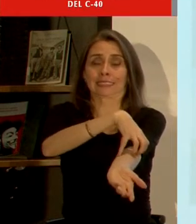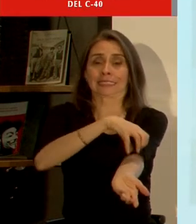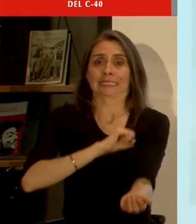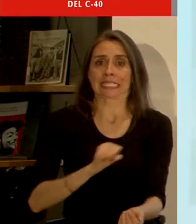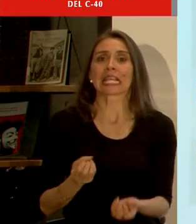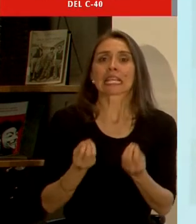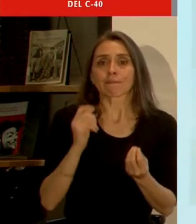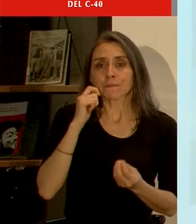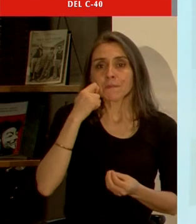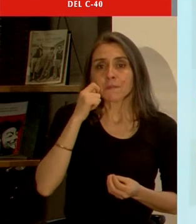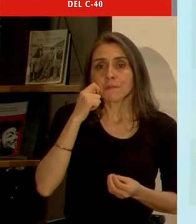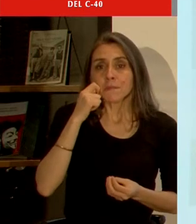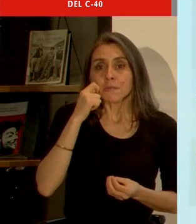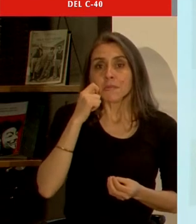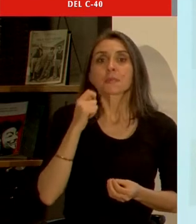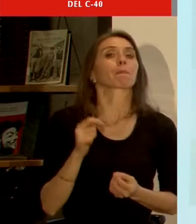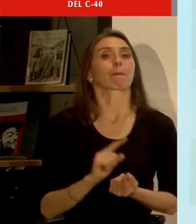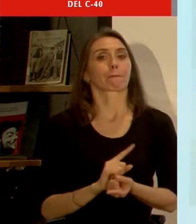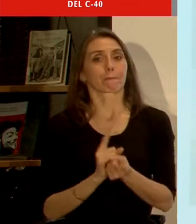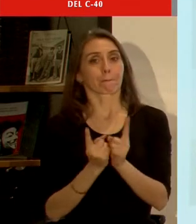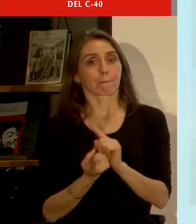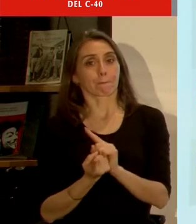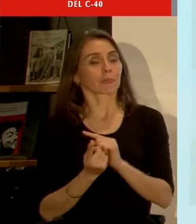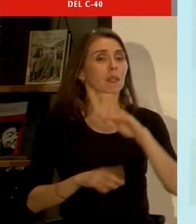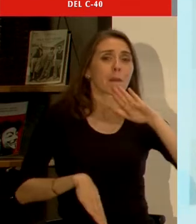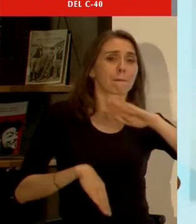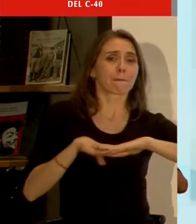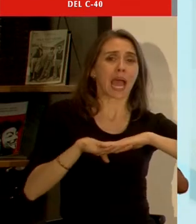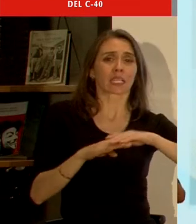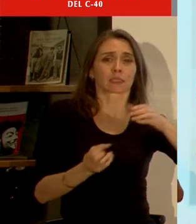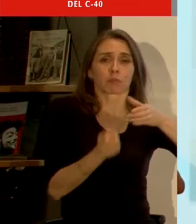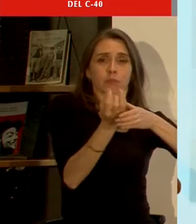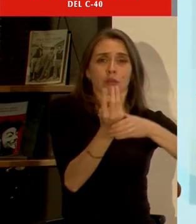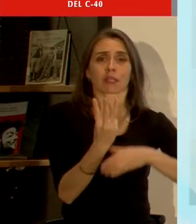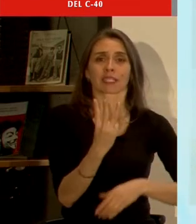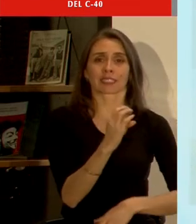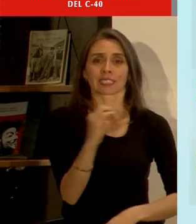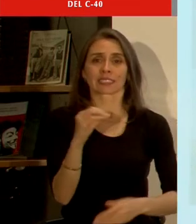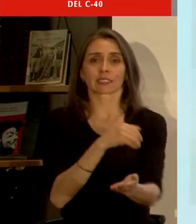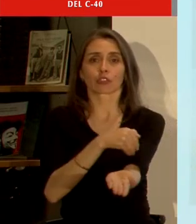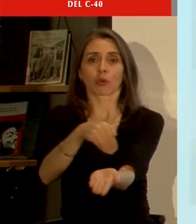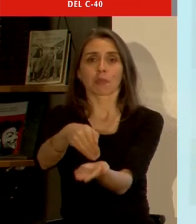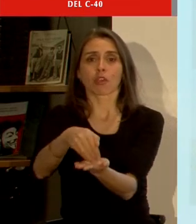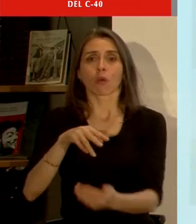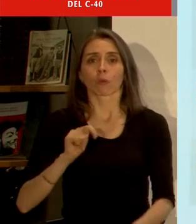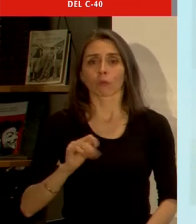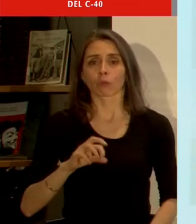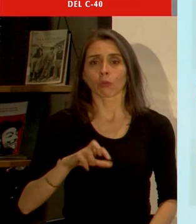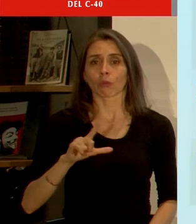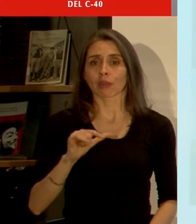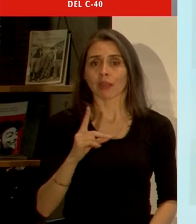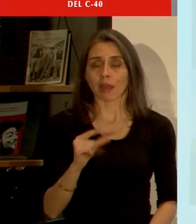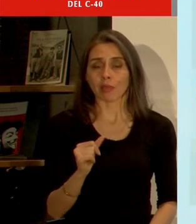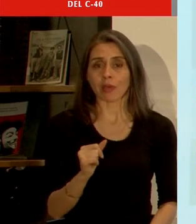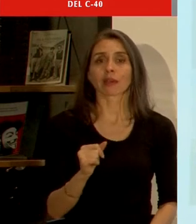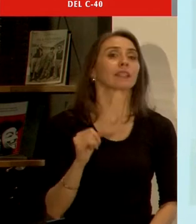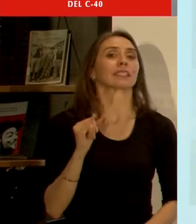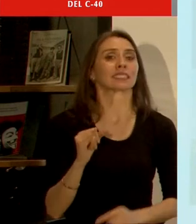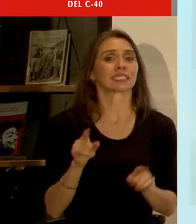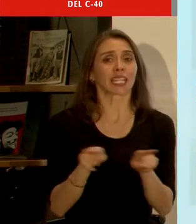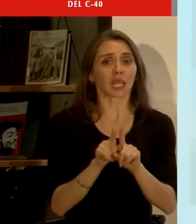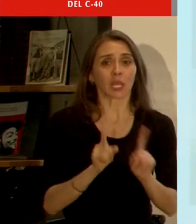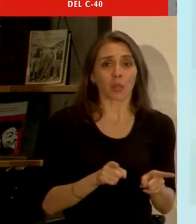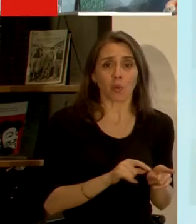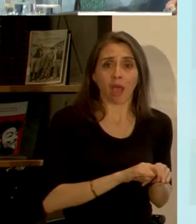qué significa? Que tenemos que llegar a un máximo de emisiones de unos 300 millones de toneladas y si las cosas